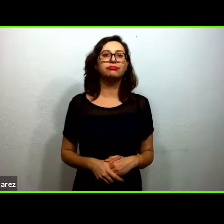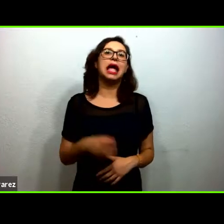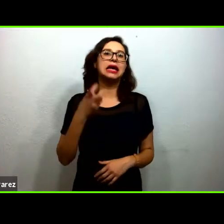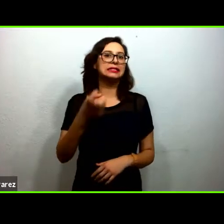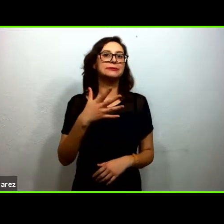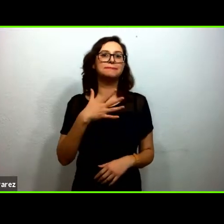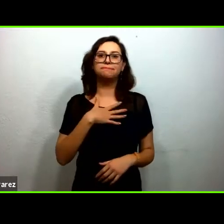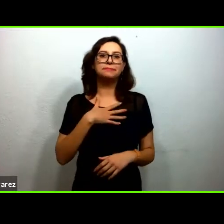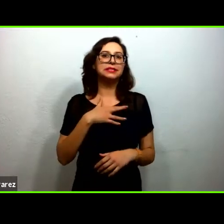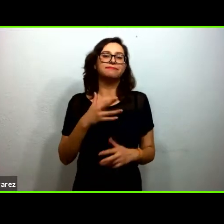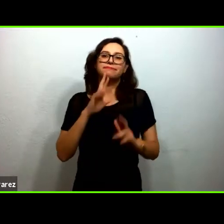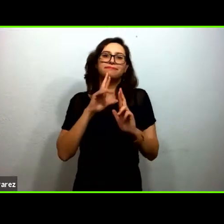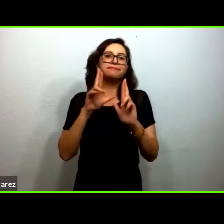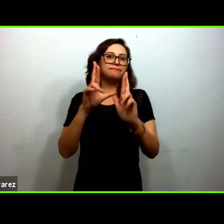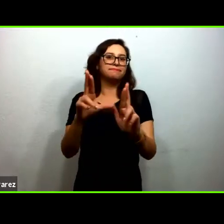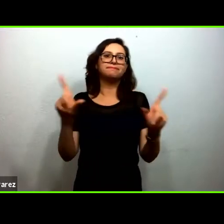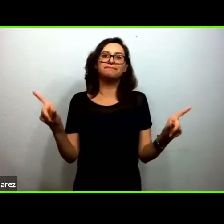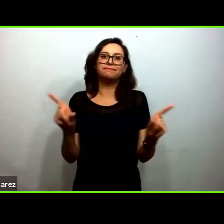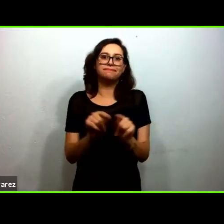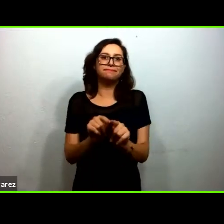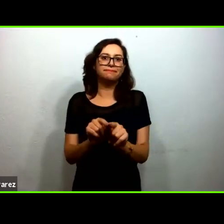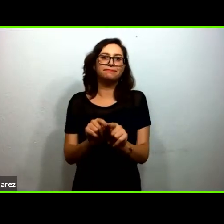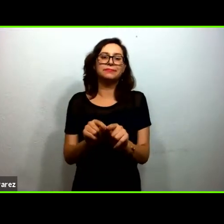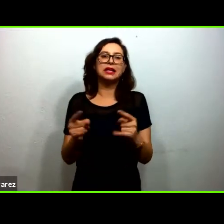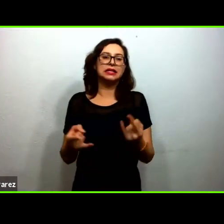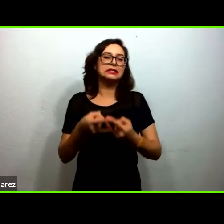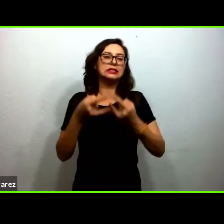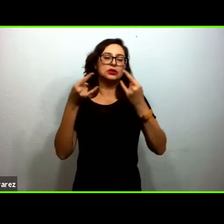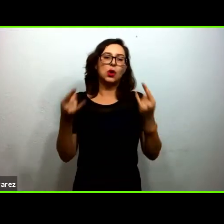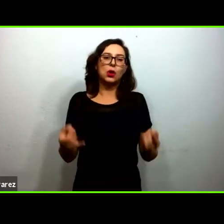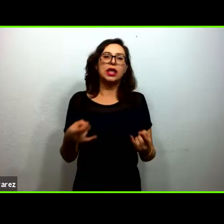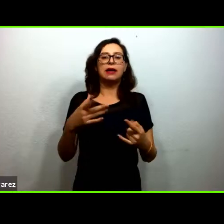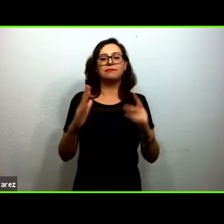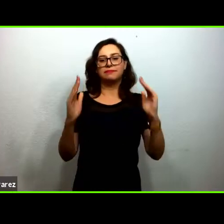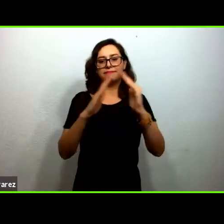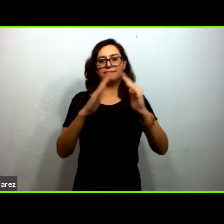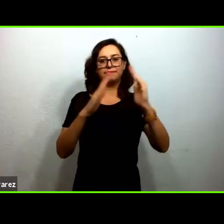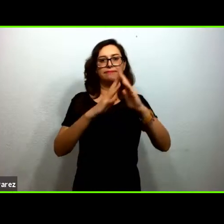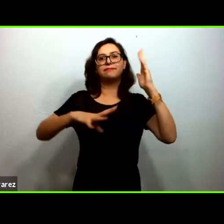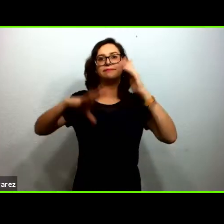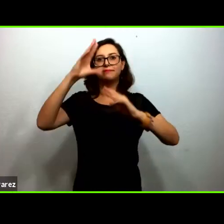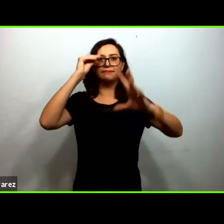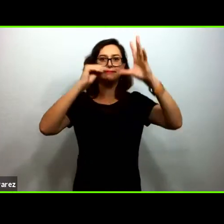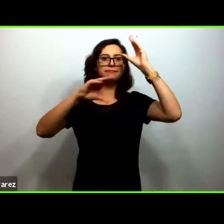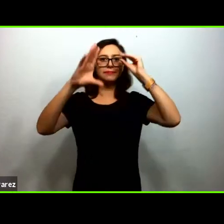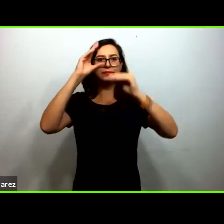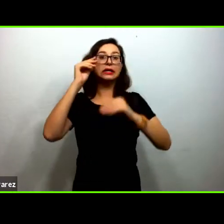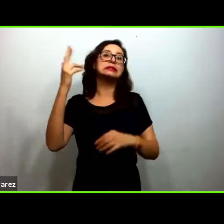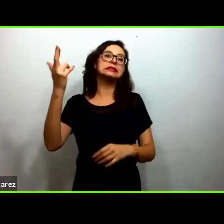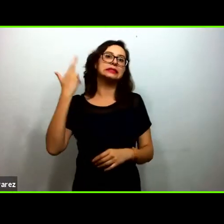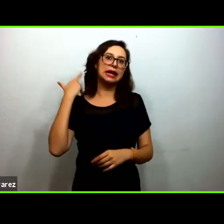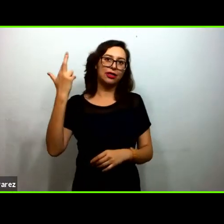breve lo que podría compartirles de nuestra experiencia de aprende en casa a través de la radio